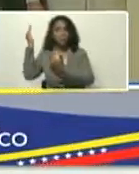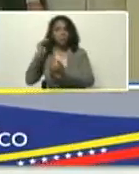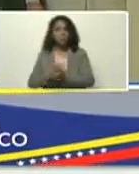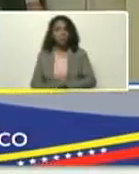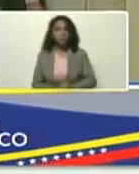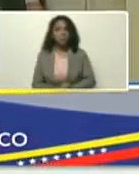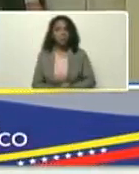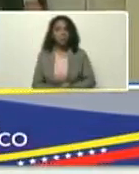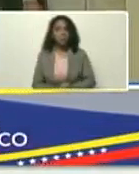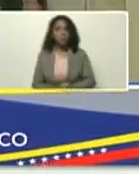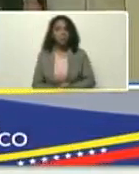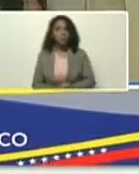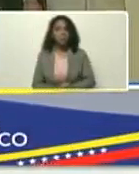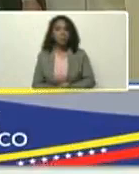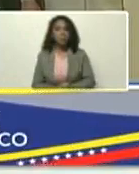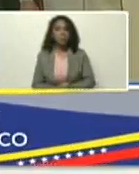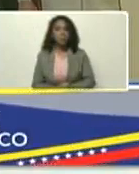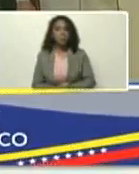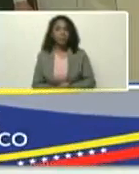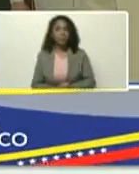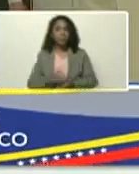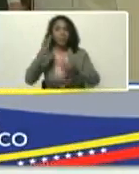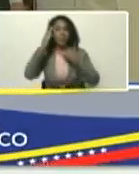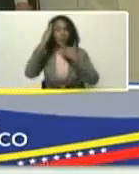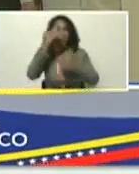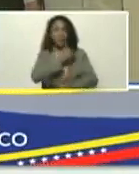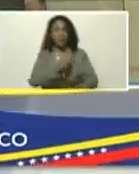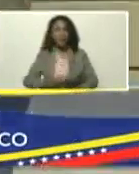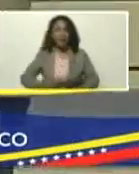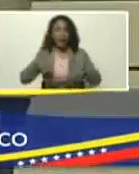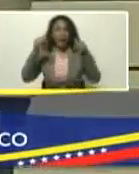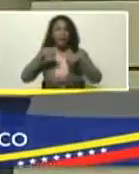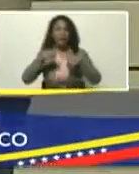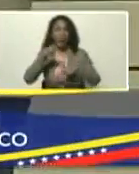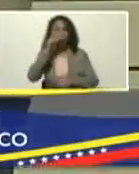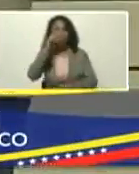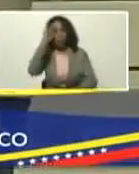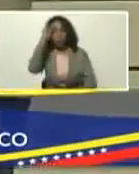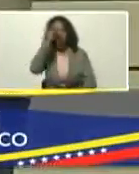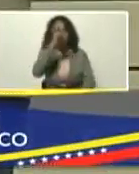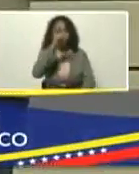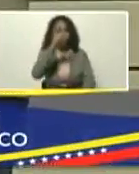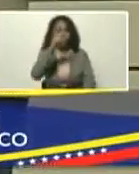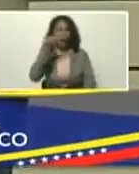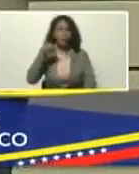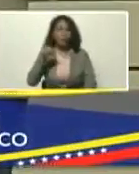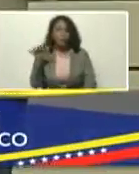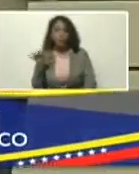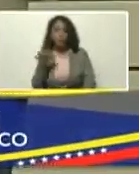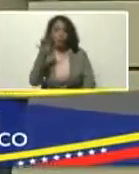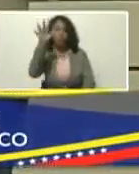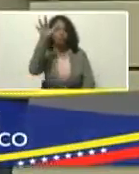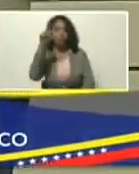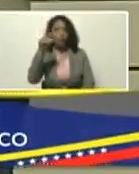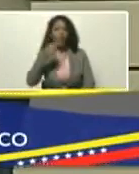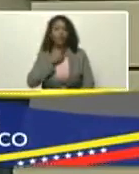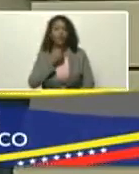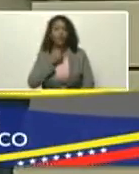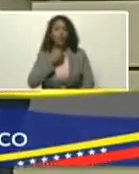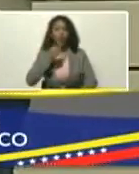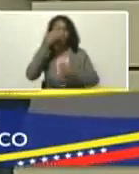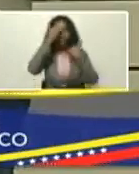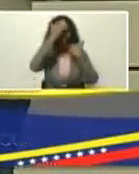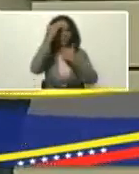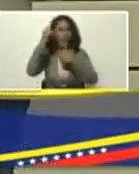sabe, adelante, saludo, presidente, por aquí Hernán Toro, el galipanero, de Galipán, un gusto poder saludarlo, desde